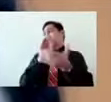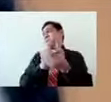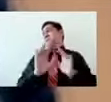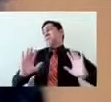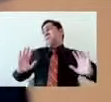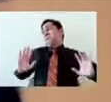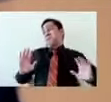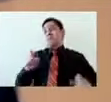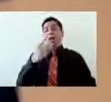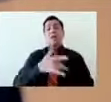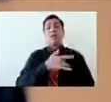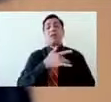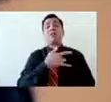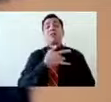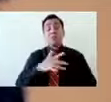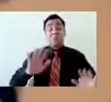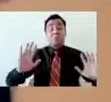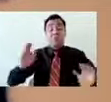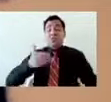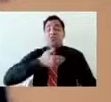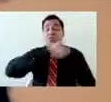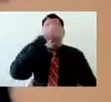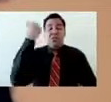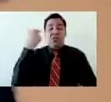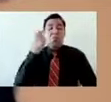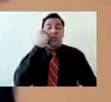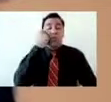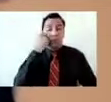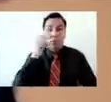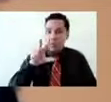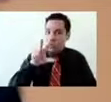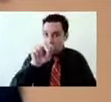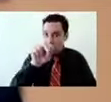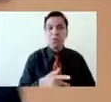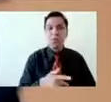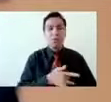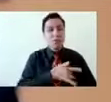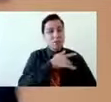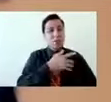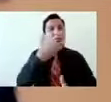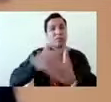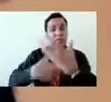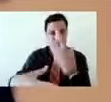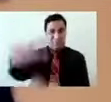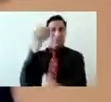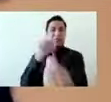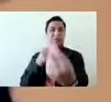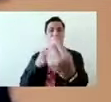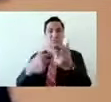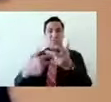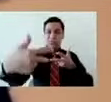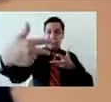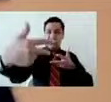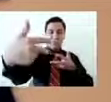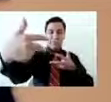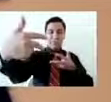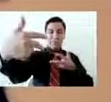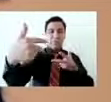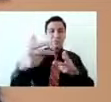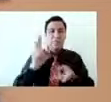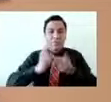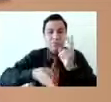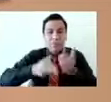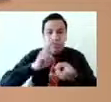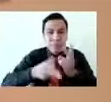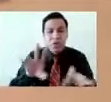¿no? Entonces, es como irnos fortaleciendo. Otra cuestión también creo que muy importante para esta situación de la relación, yo